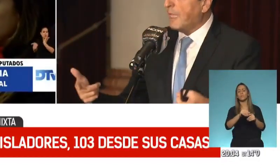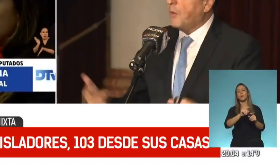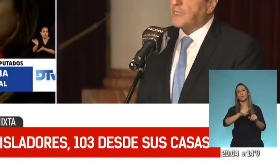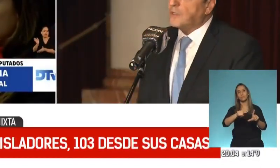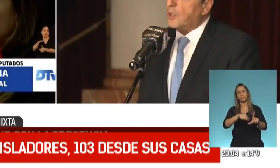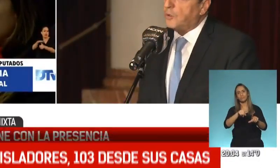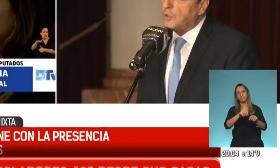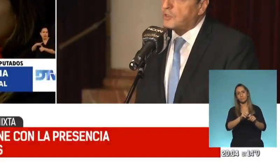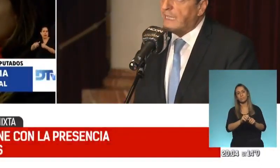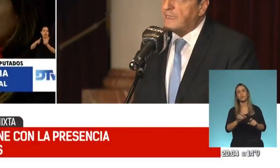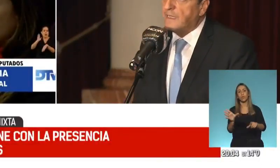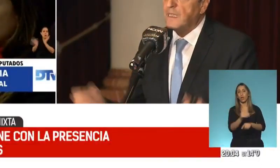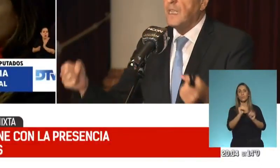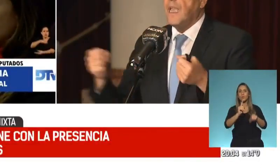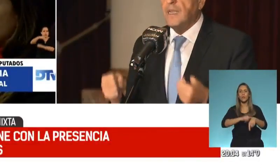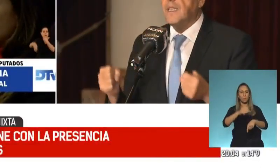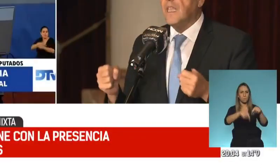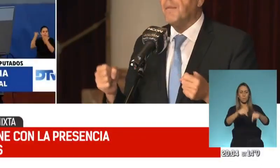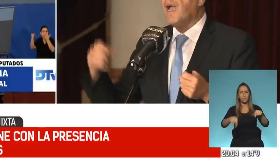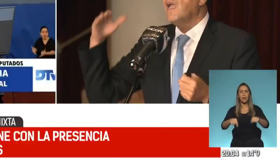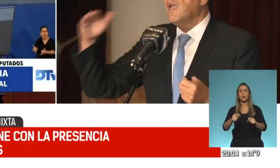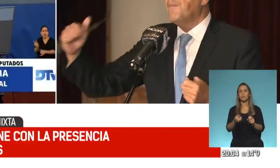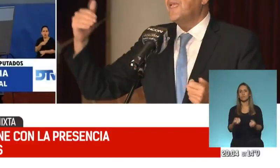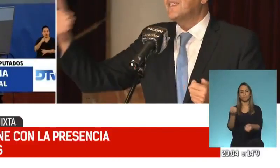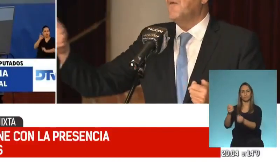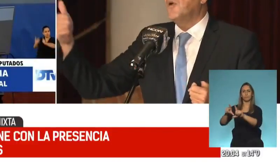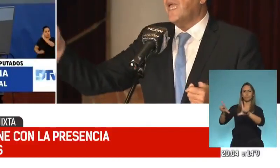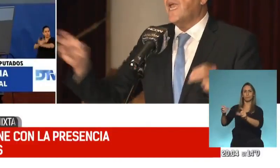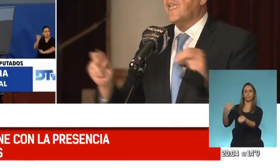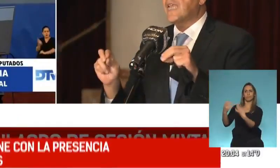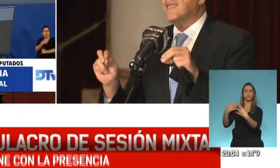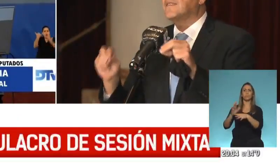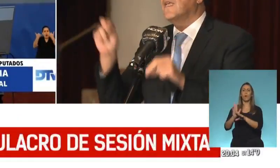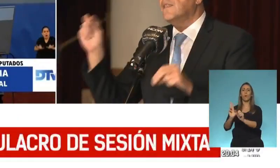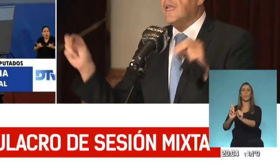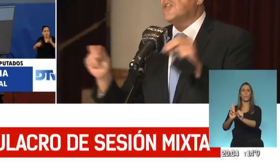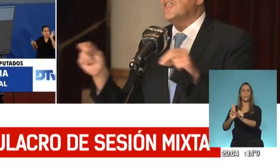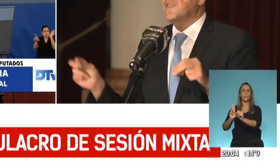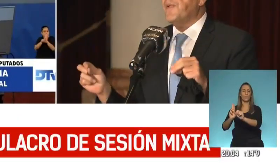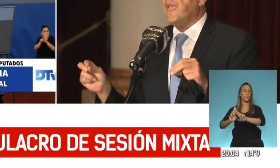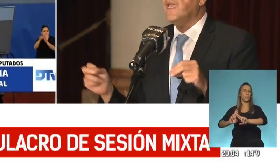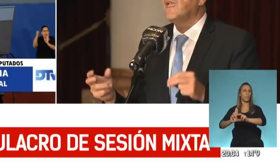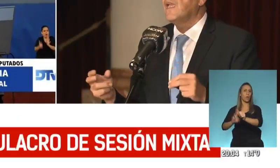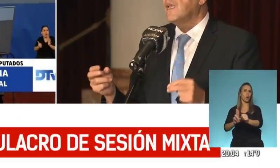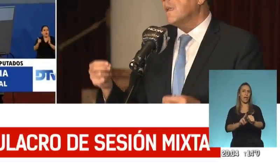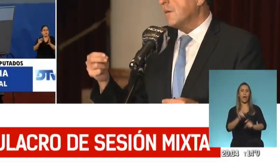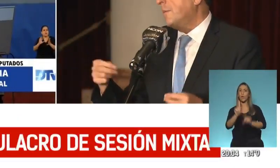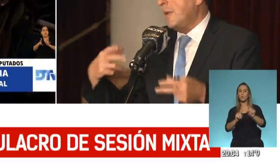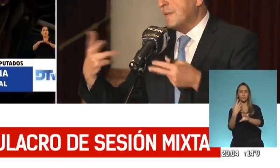Cuando los diputados votan todos juntos antes, el sistema empieza a bloquear aquellas direcciones IP,